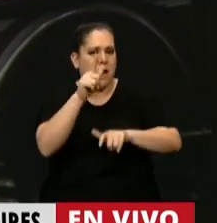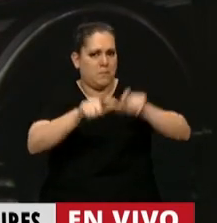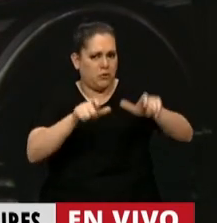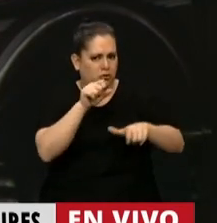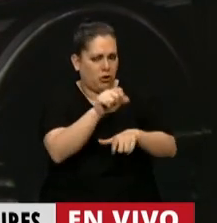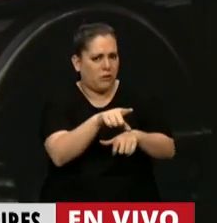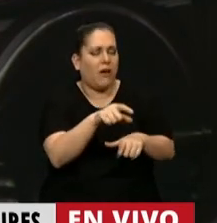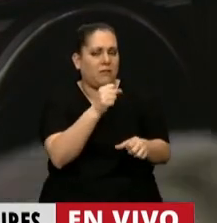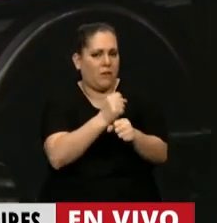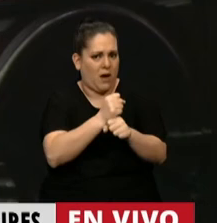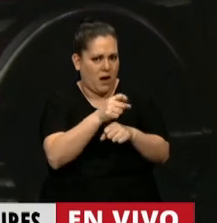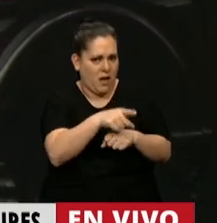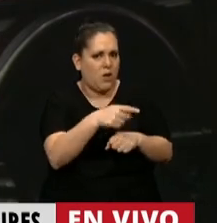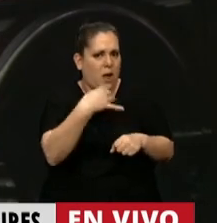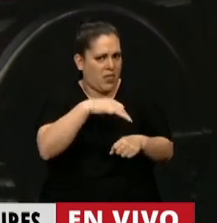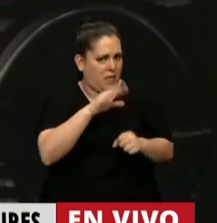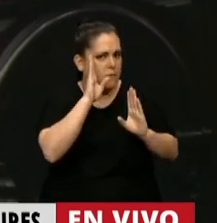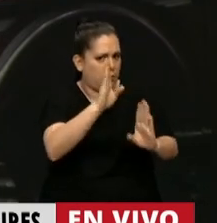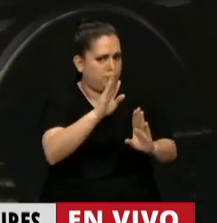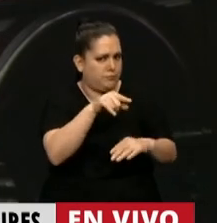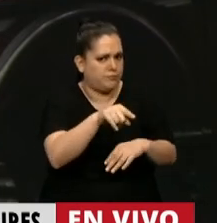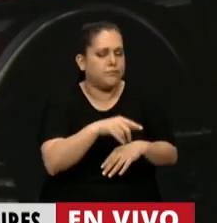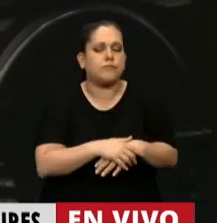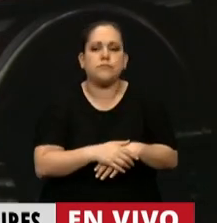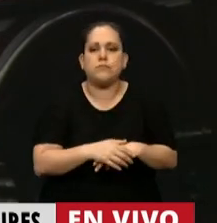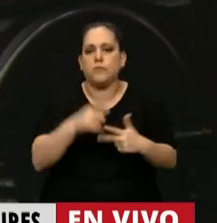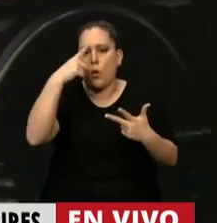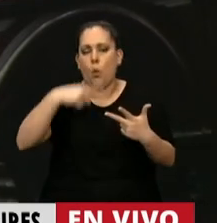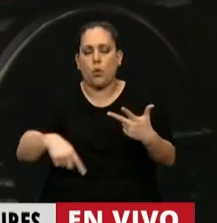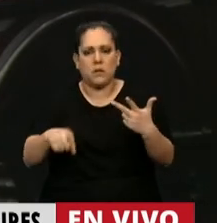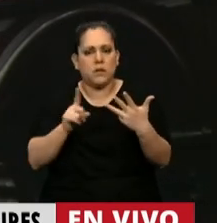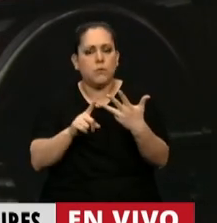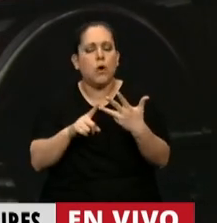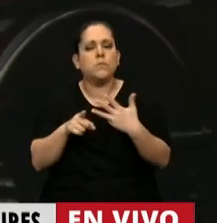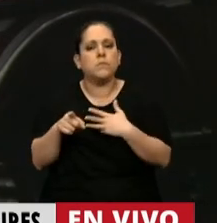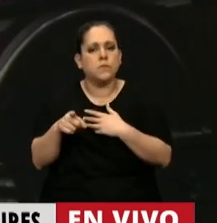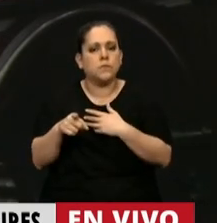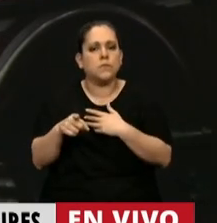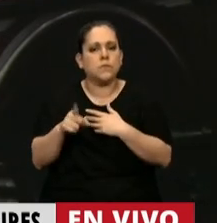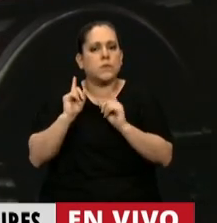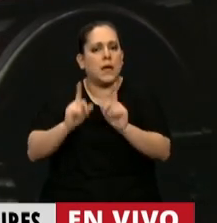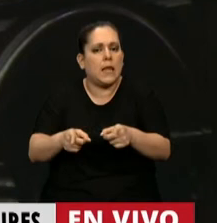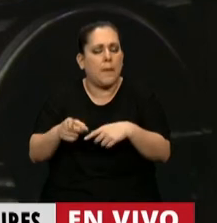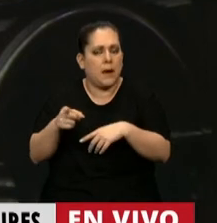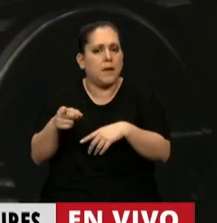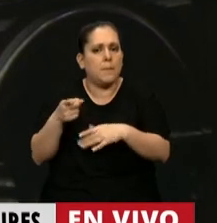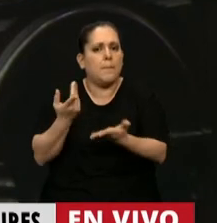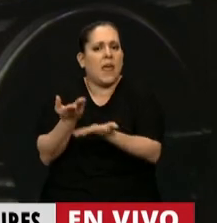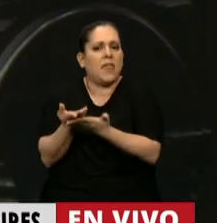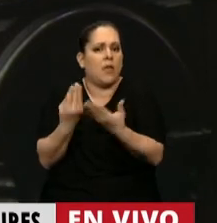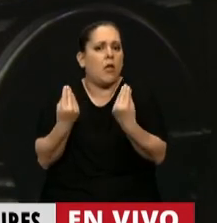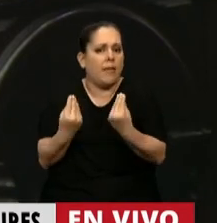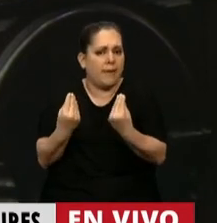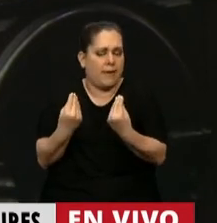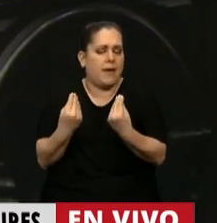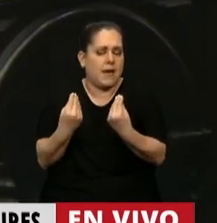FIT, que entendemos que se tiene que tratar. Por último, insistimos con el pedido de que se traten